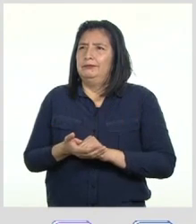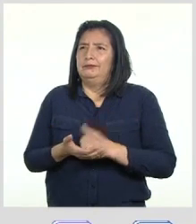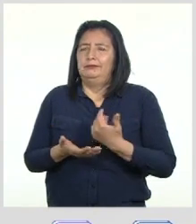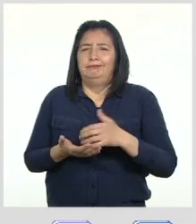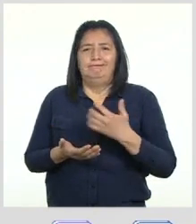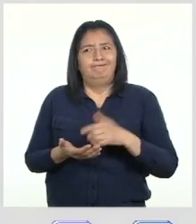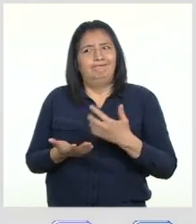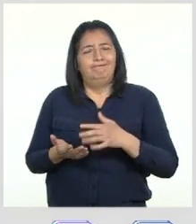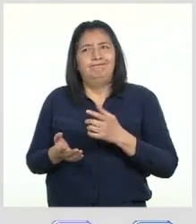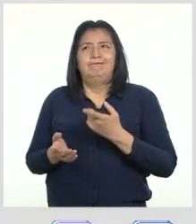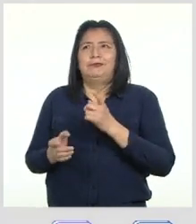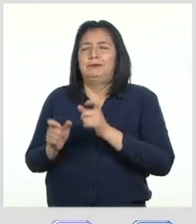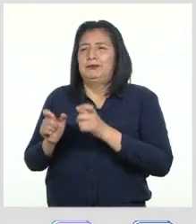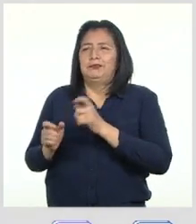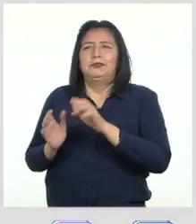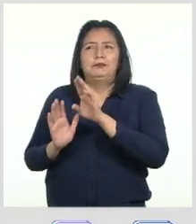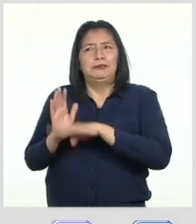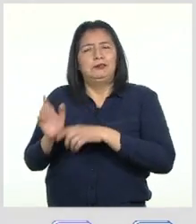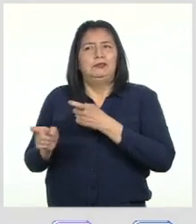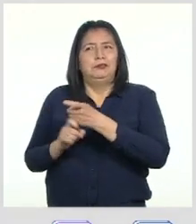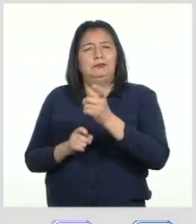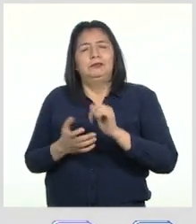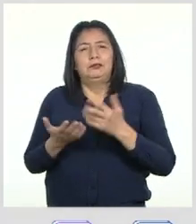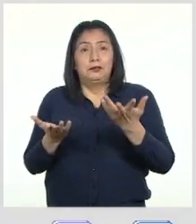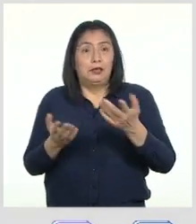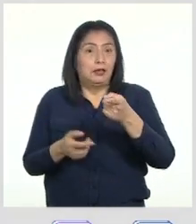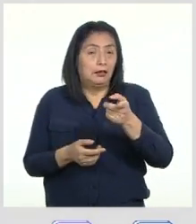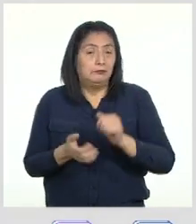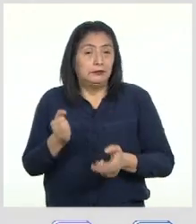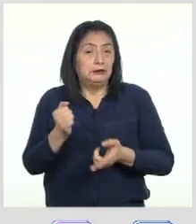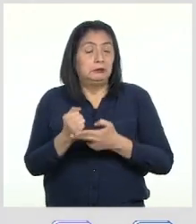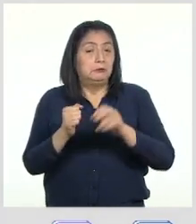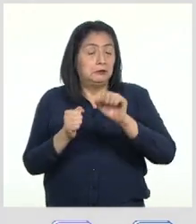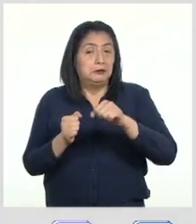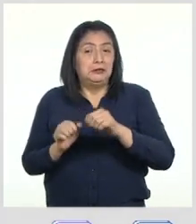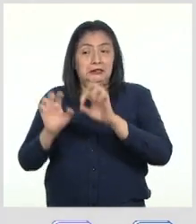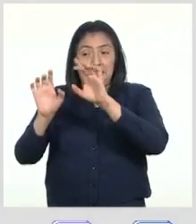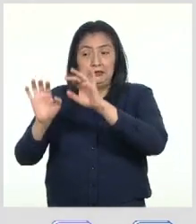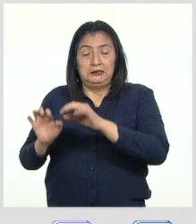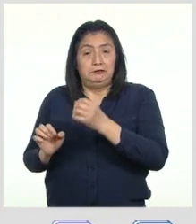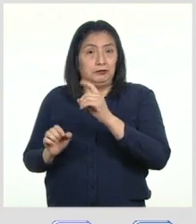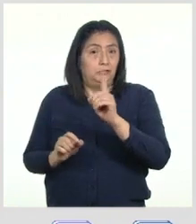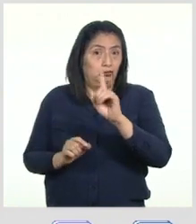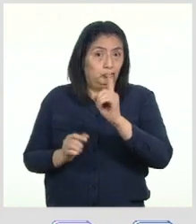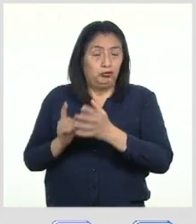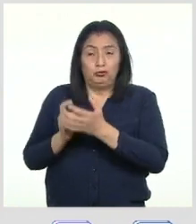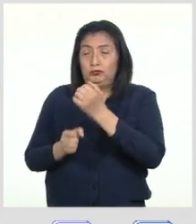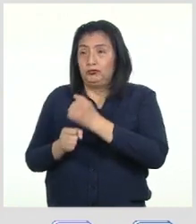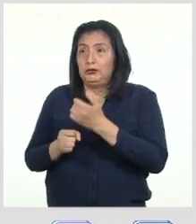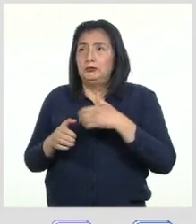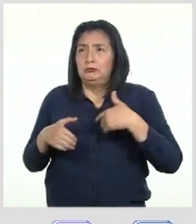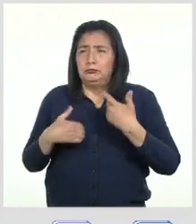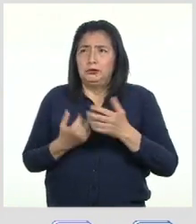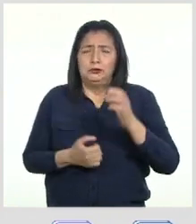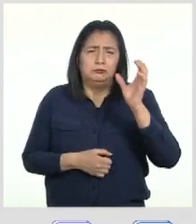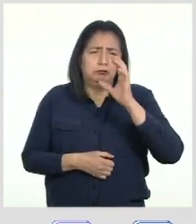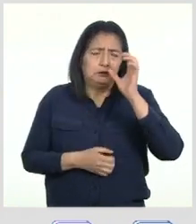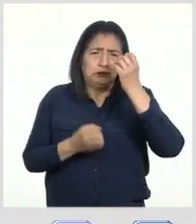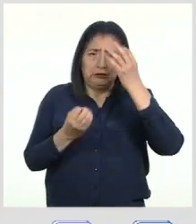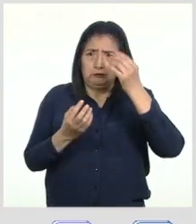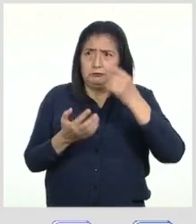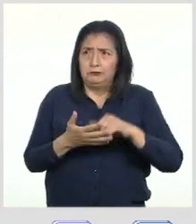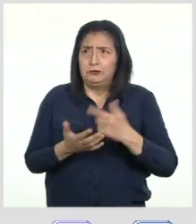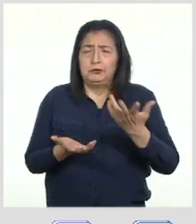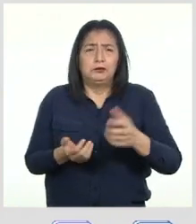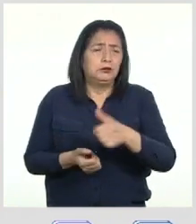afectadas por él Y tengan presente que para asegurarse de que el contenido no es confiable Pueden buscar si la información